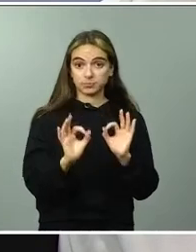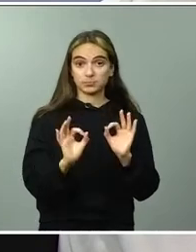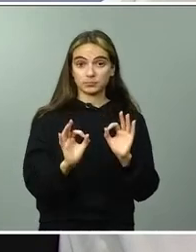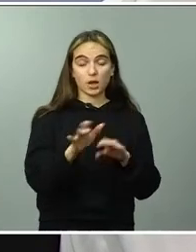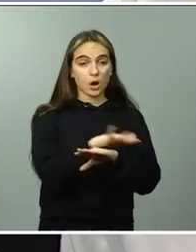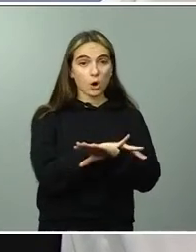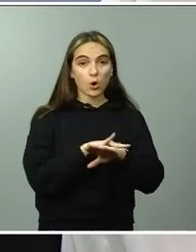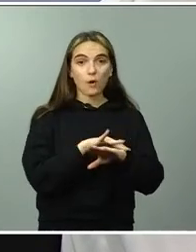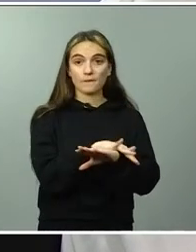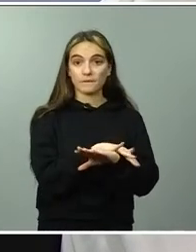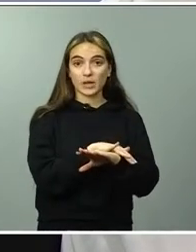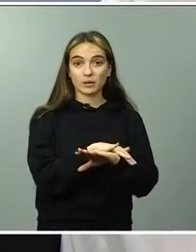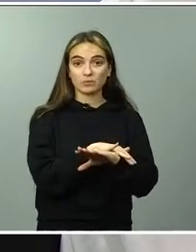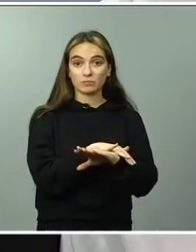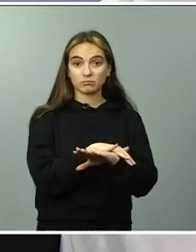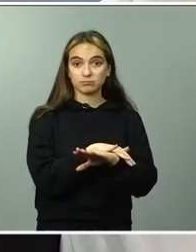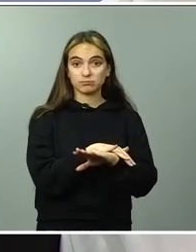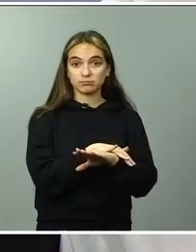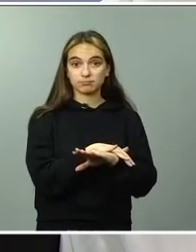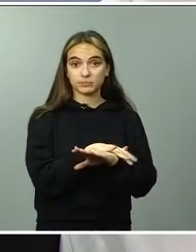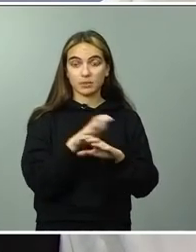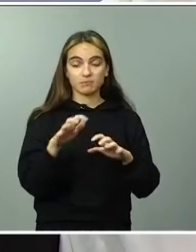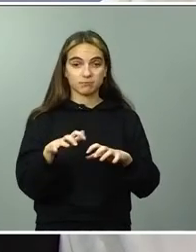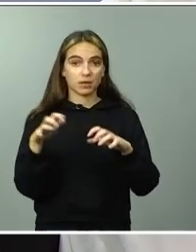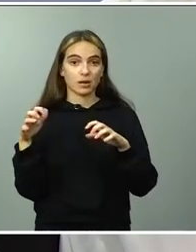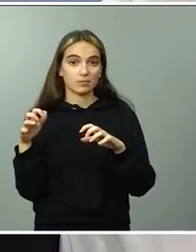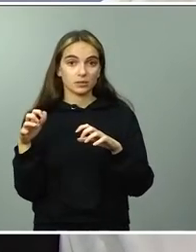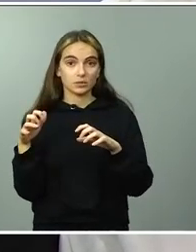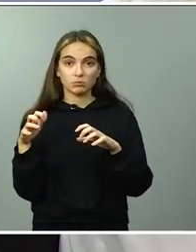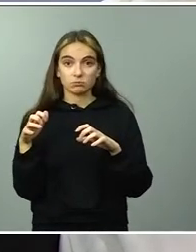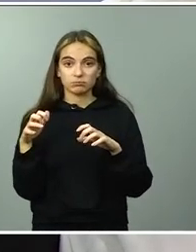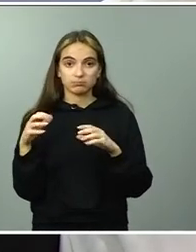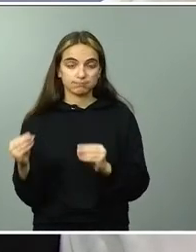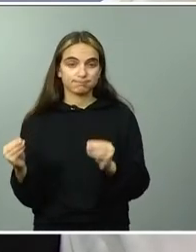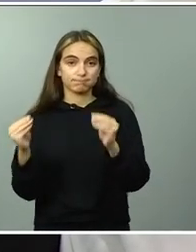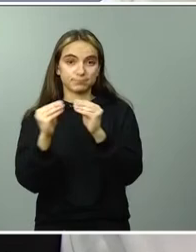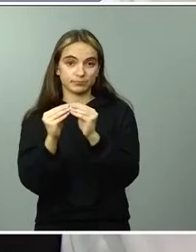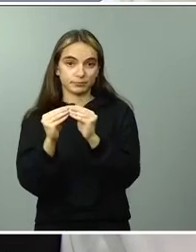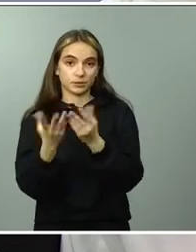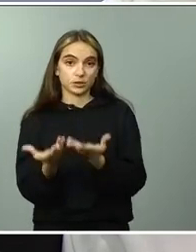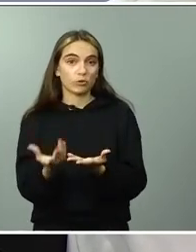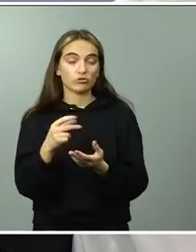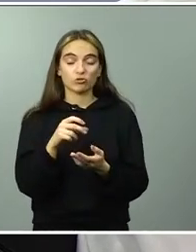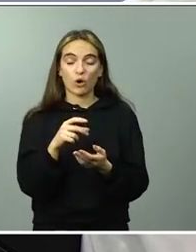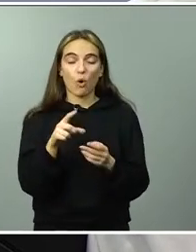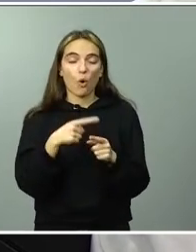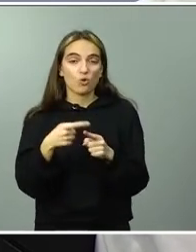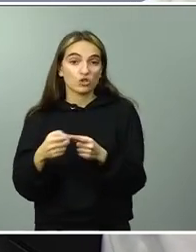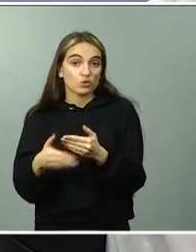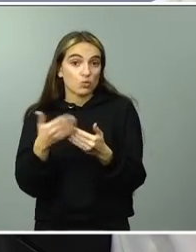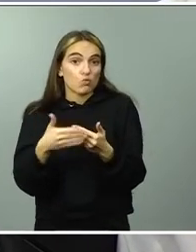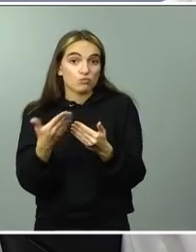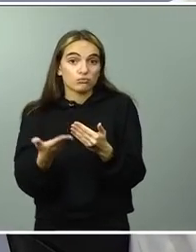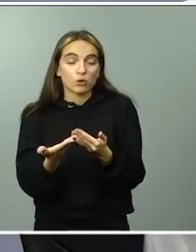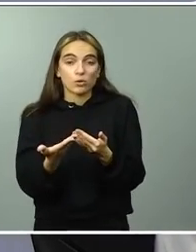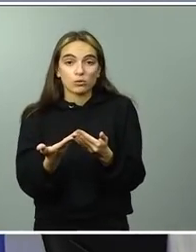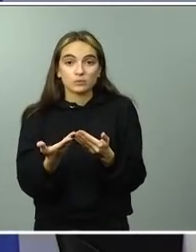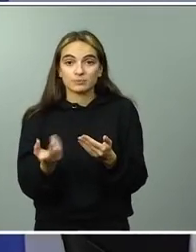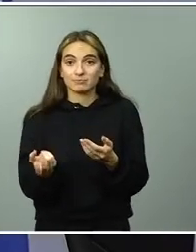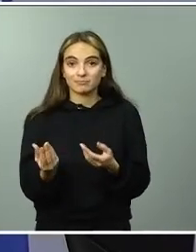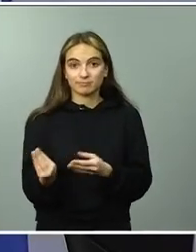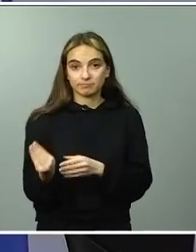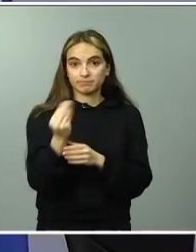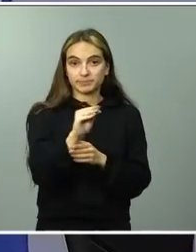remite al Parlamento en este momento y, por tanto, ninguna novedad que añadir al respecto, más que la confianza del trabajo de los grupos